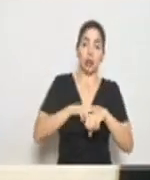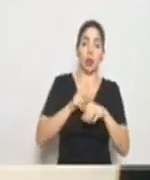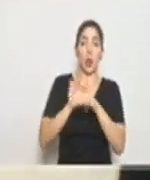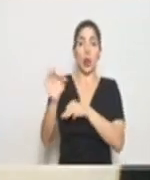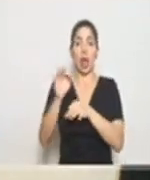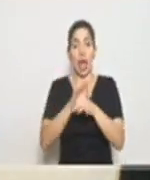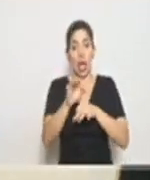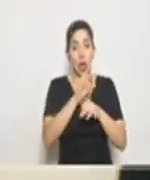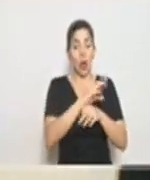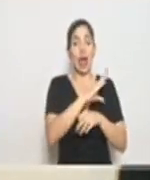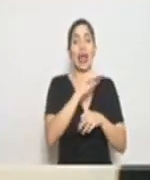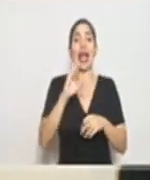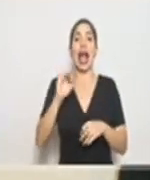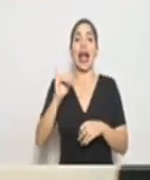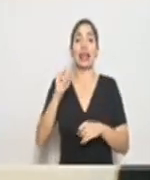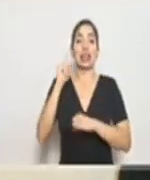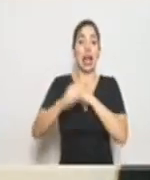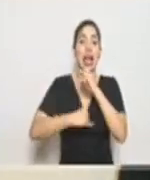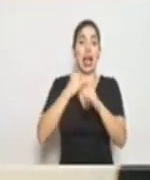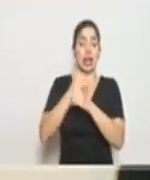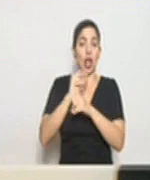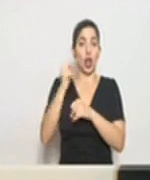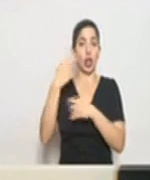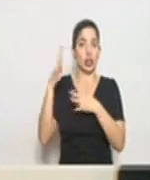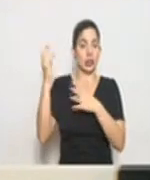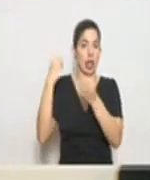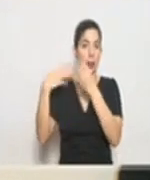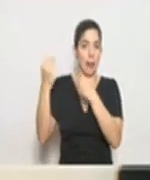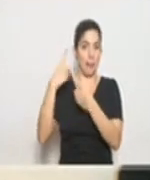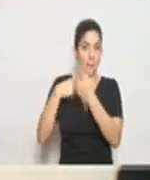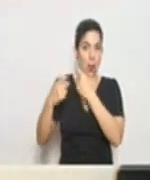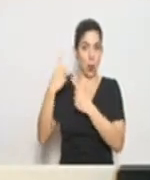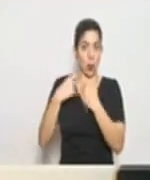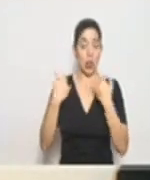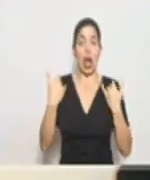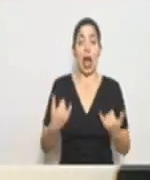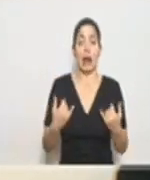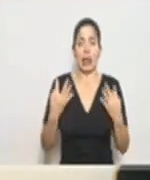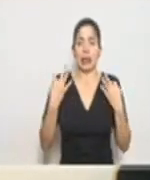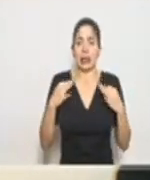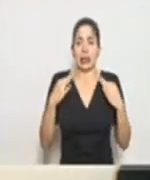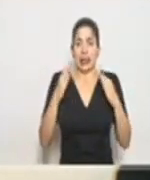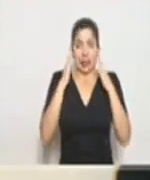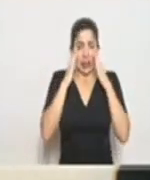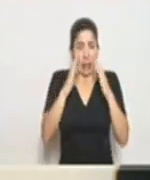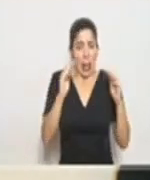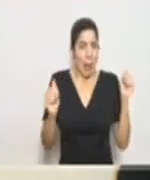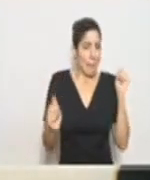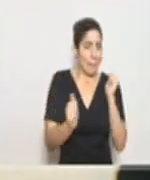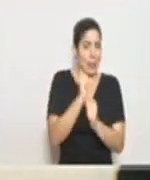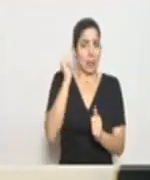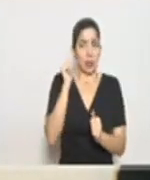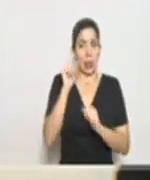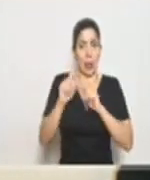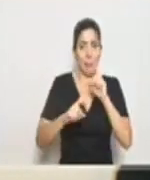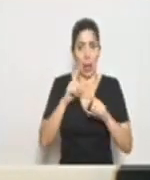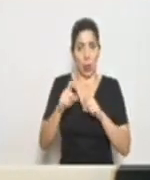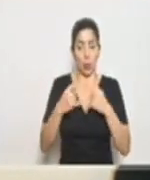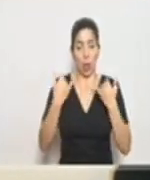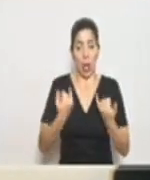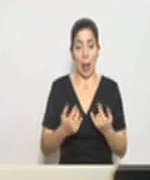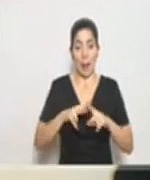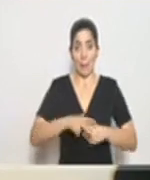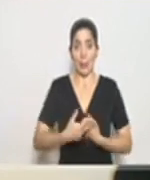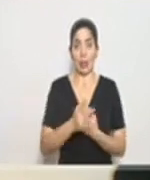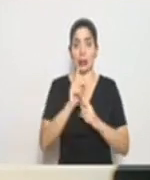regionales y agencias internacionales de noticias han enviado. Vamos a procurar atender la mayor cantidad posible y vamos a iniciar